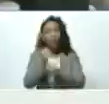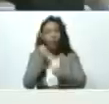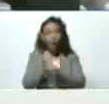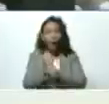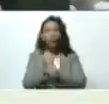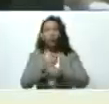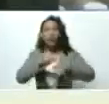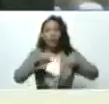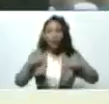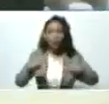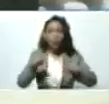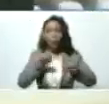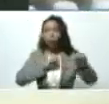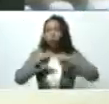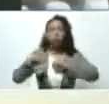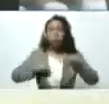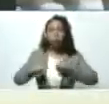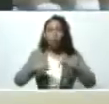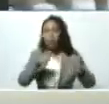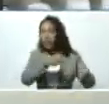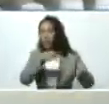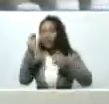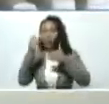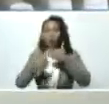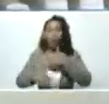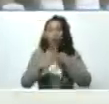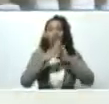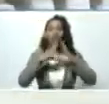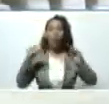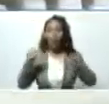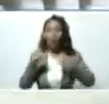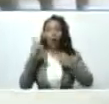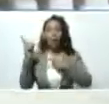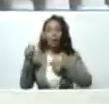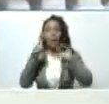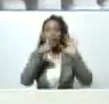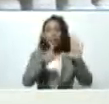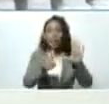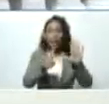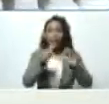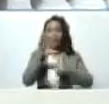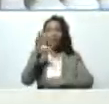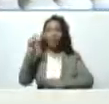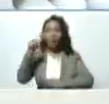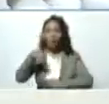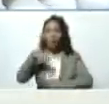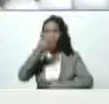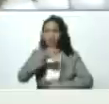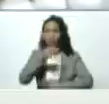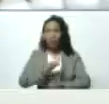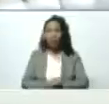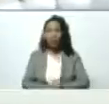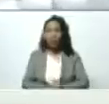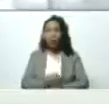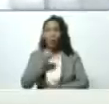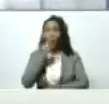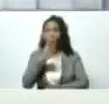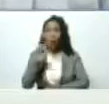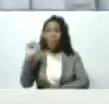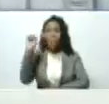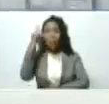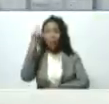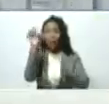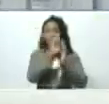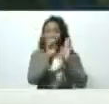terreno llevando adelante todo son las seis y cincuenta de esta tarde bueno estuvimos la primera